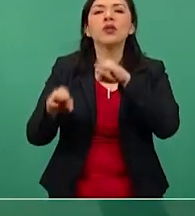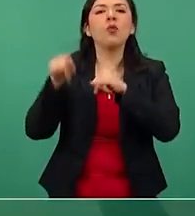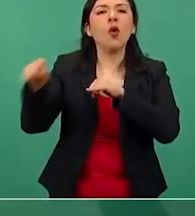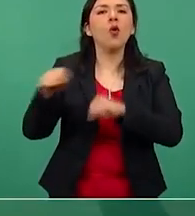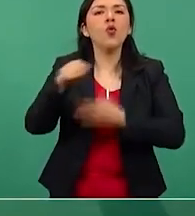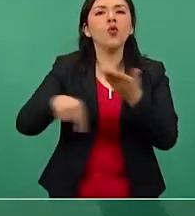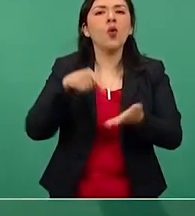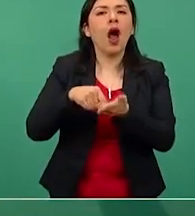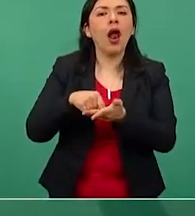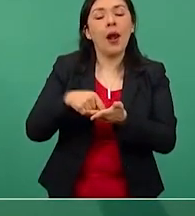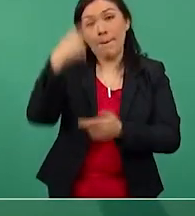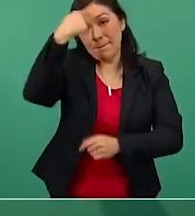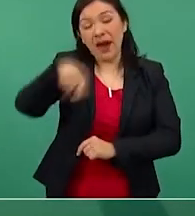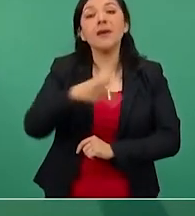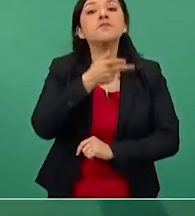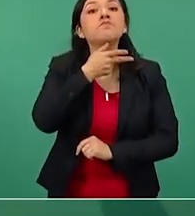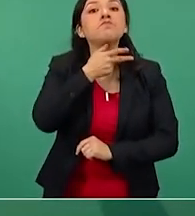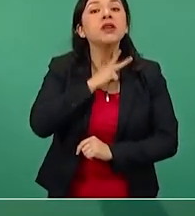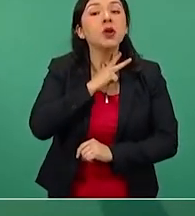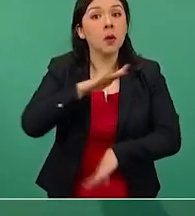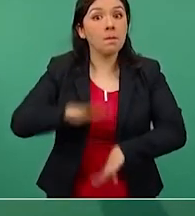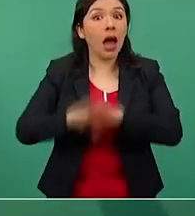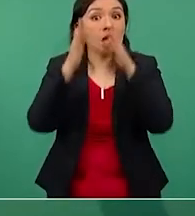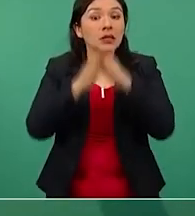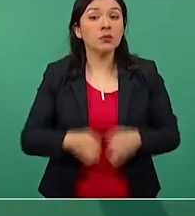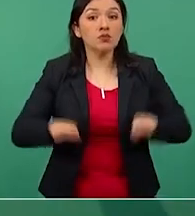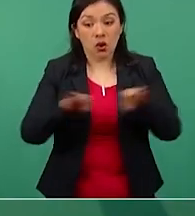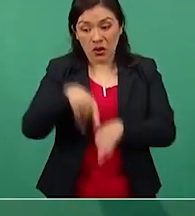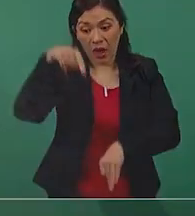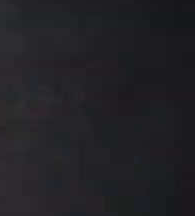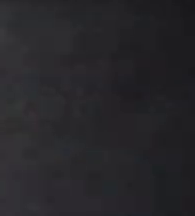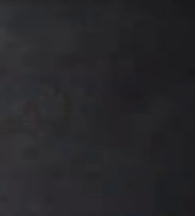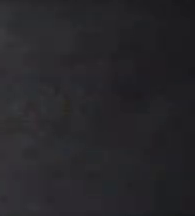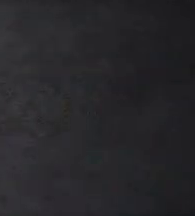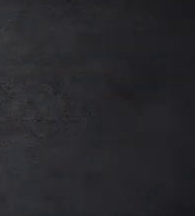de petróleo más importante del país.